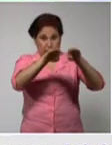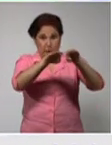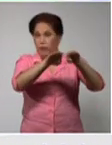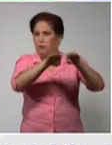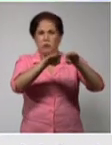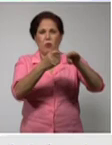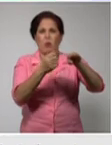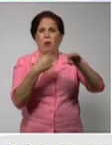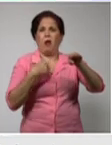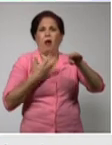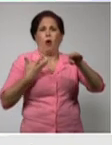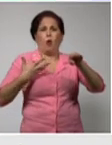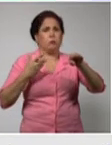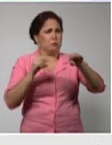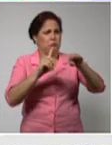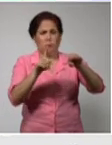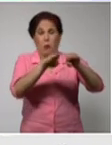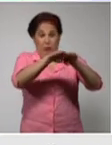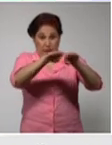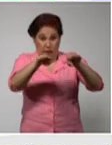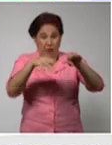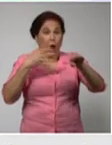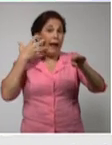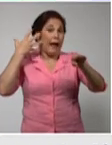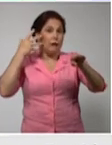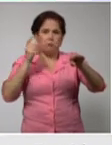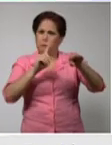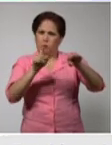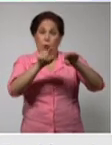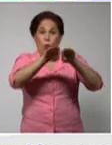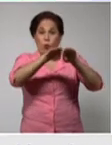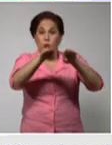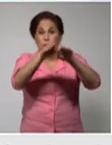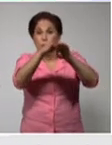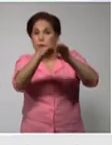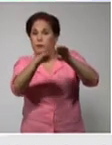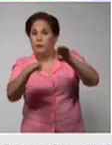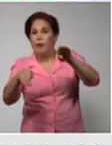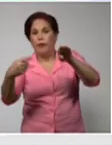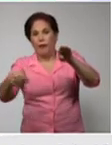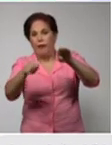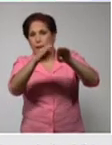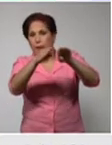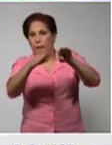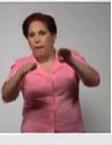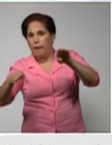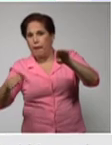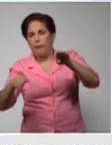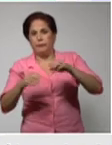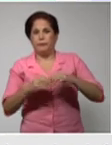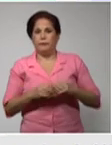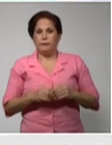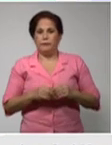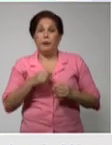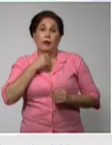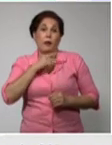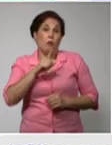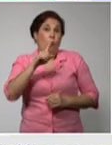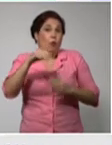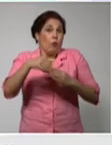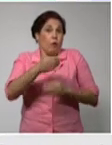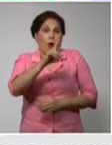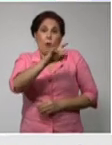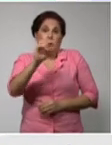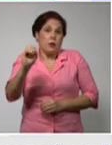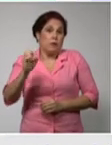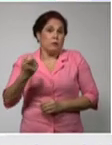eso que un día tengo 800 un día tengo 600 lamentablemente un día llegamos a 900 a 1000